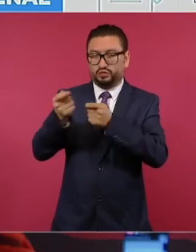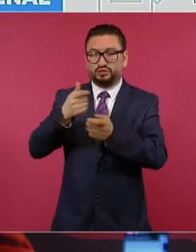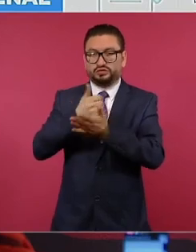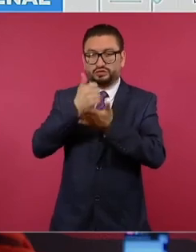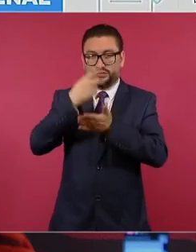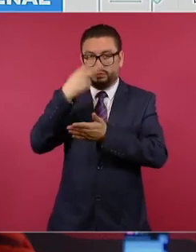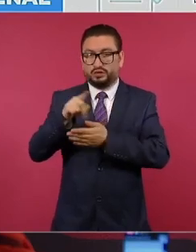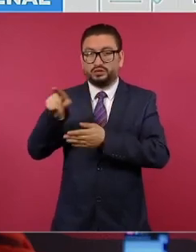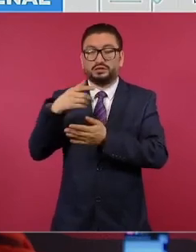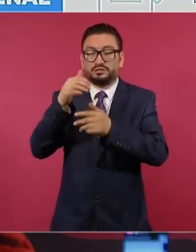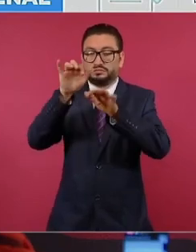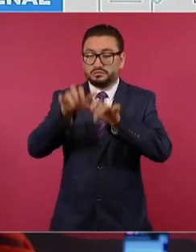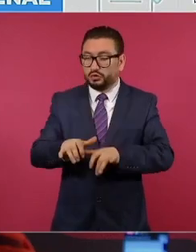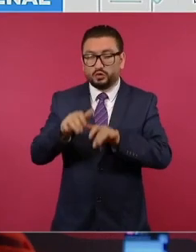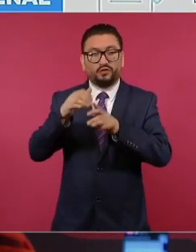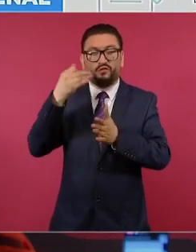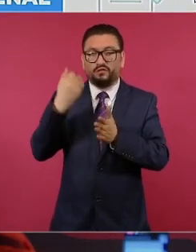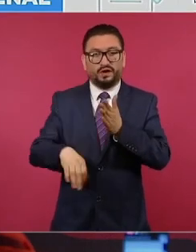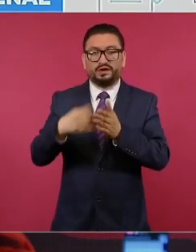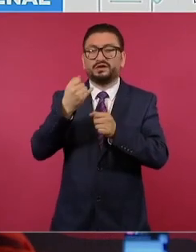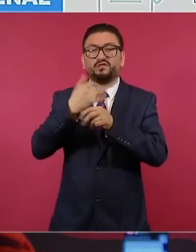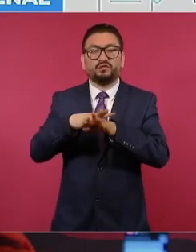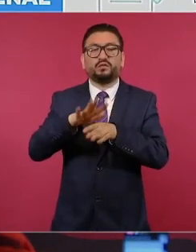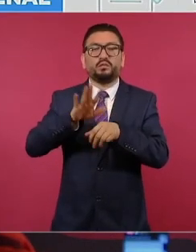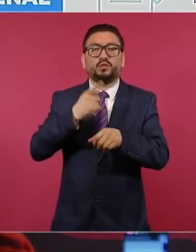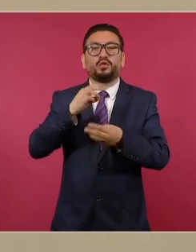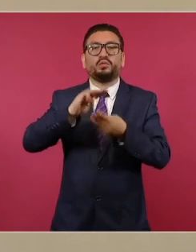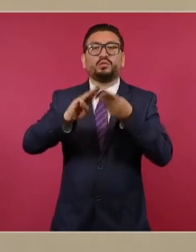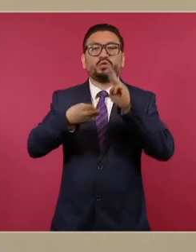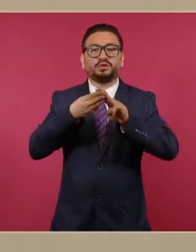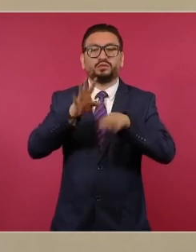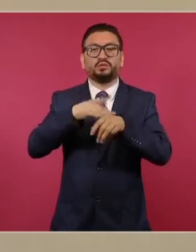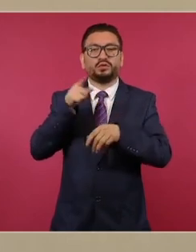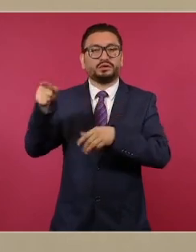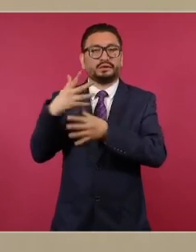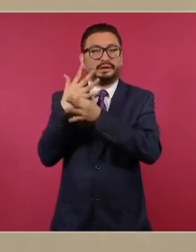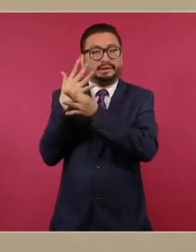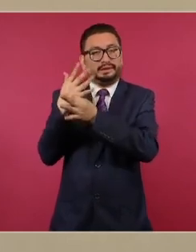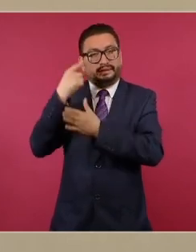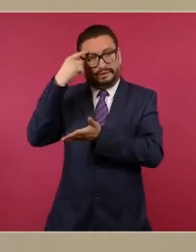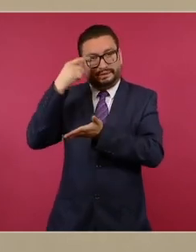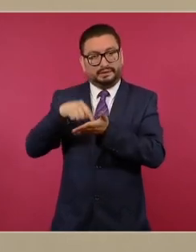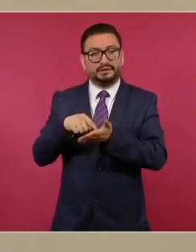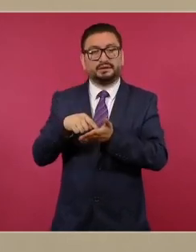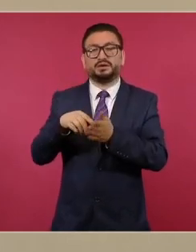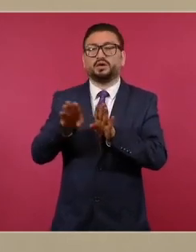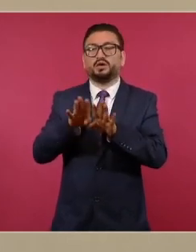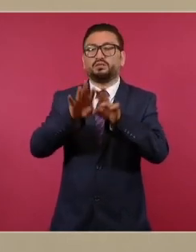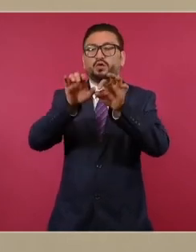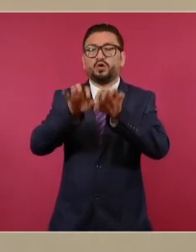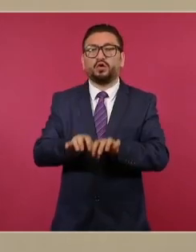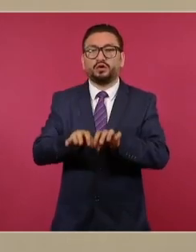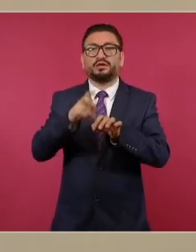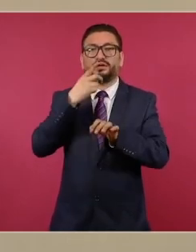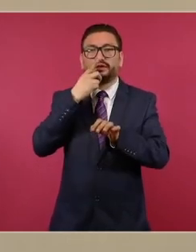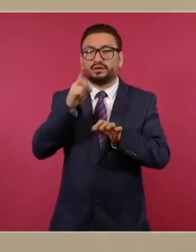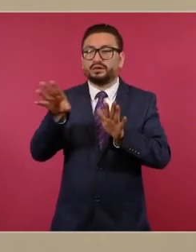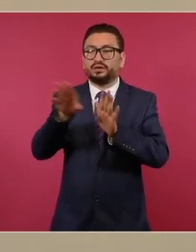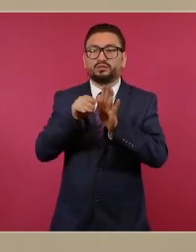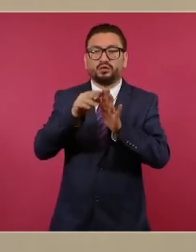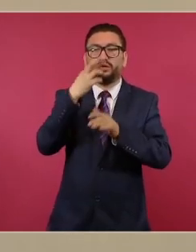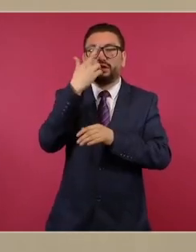fundamentación y motivación, pues a su parecer solamente estaba basada, como dice aquí, en la transcripción de